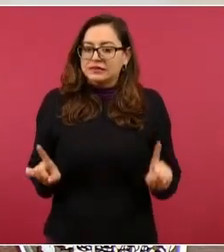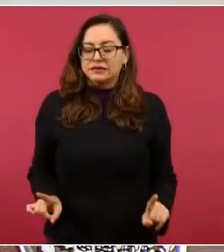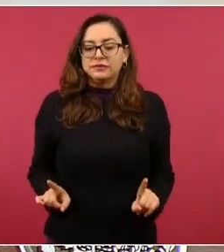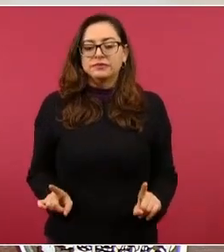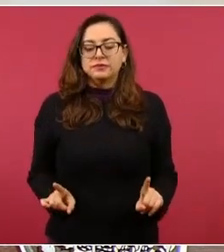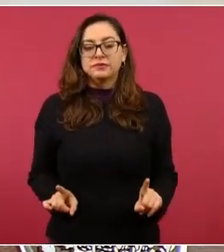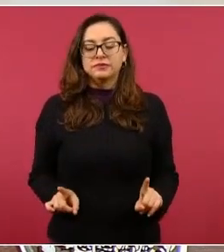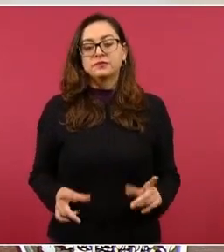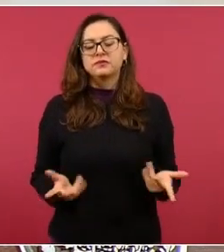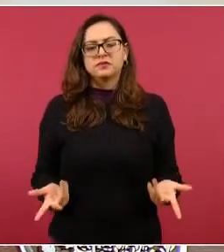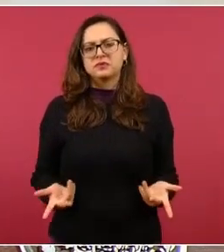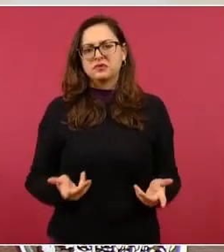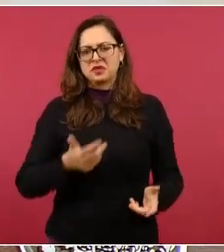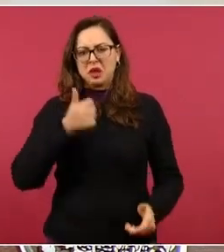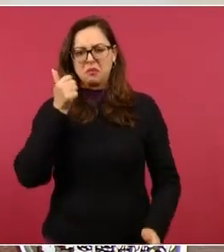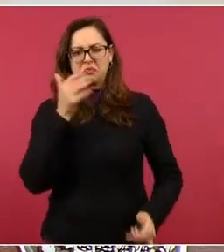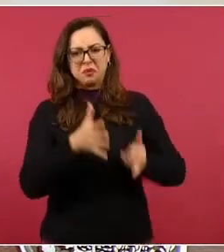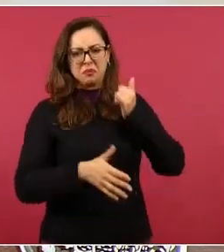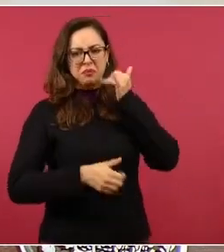los vamos a insultar, no.